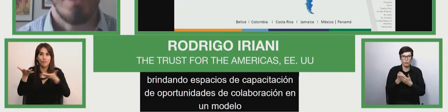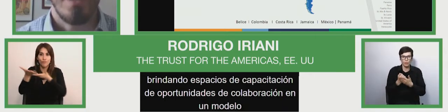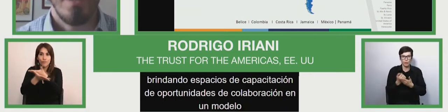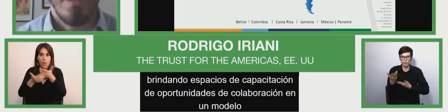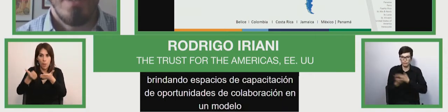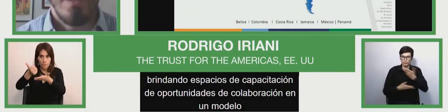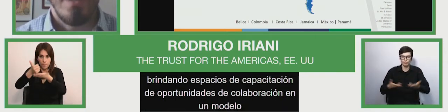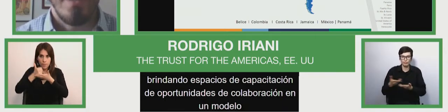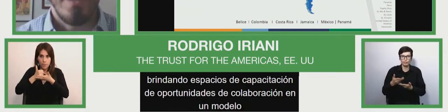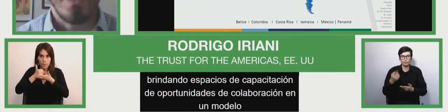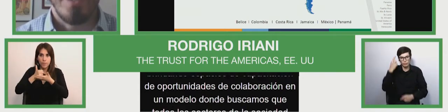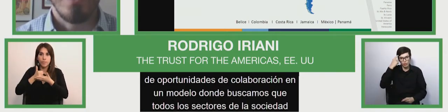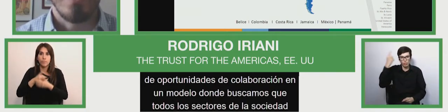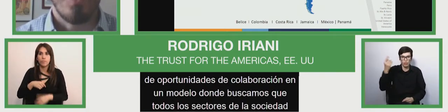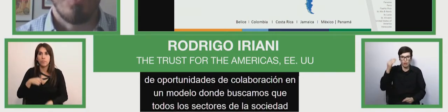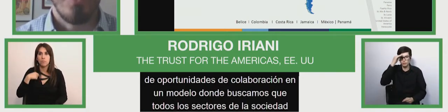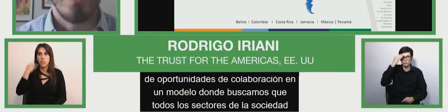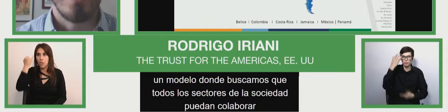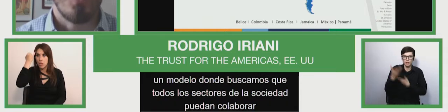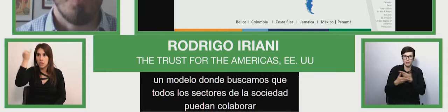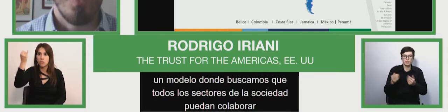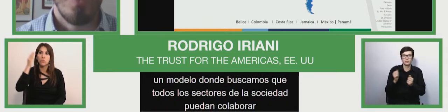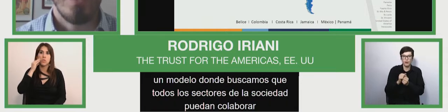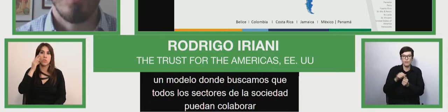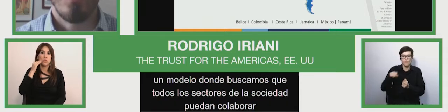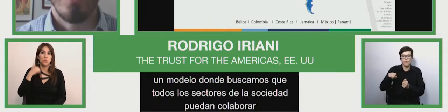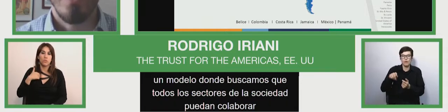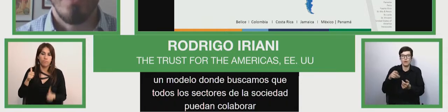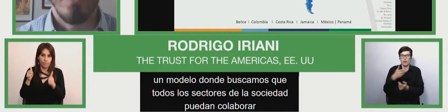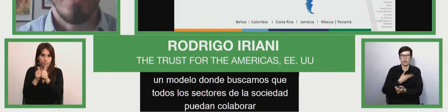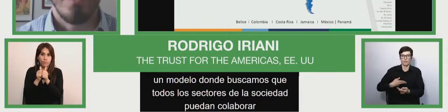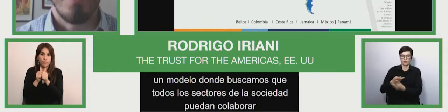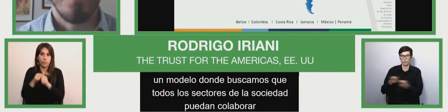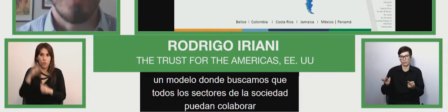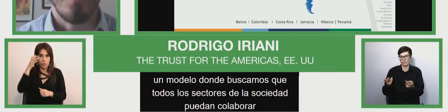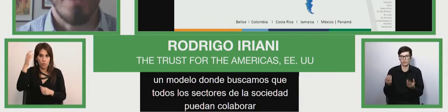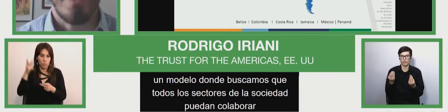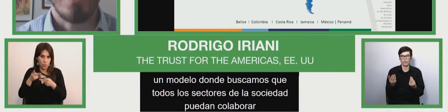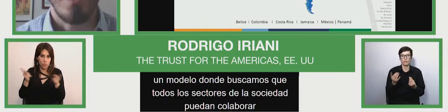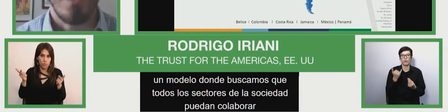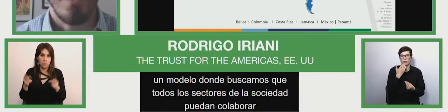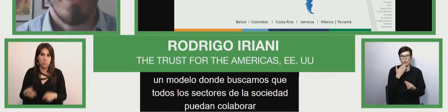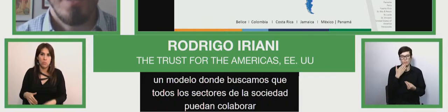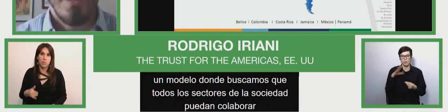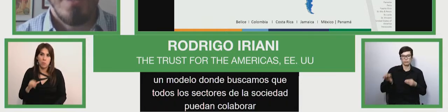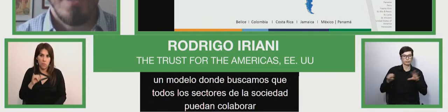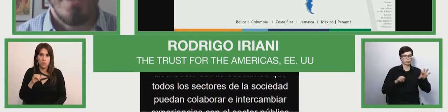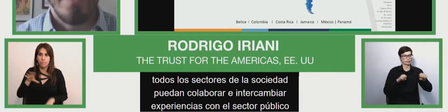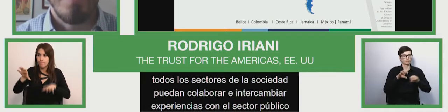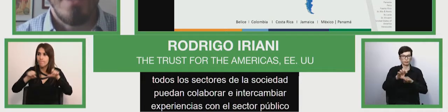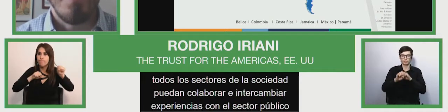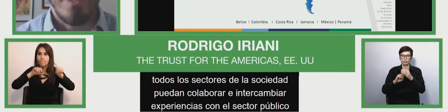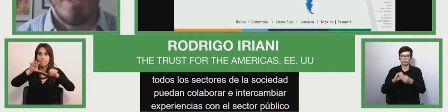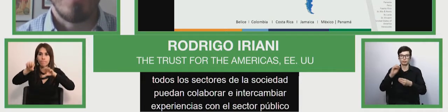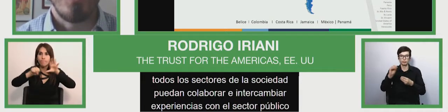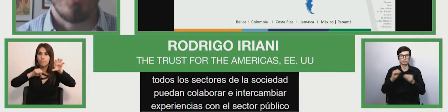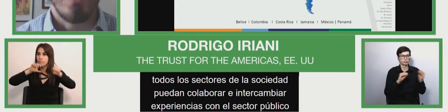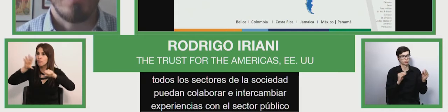intercambiar experiencias con el sector público y tomar parte de las